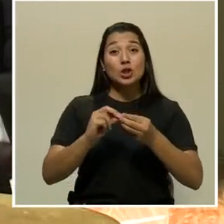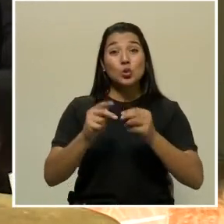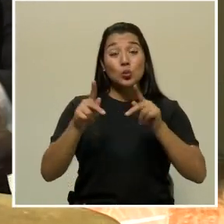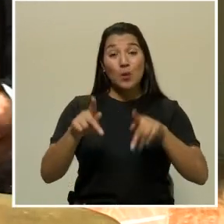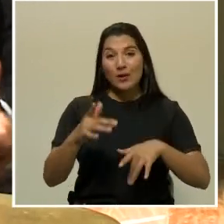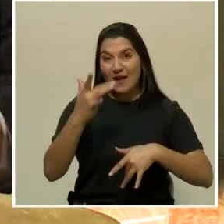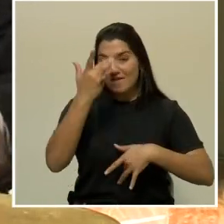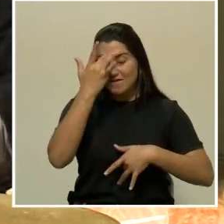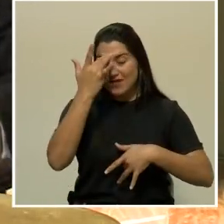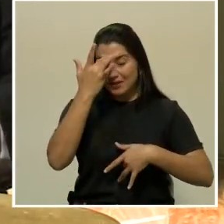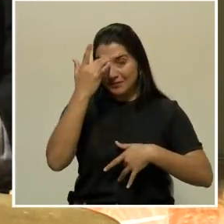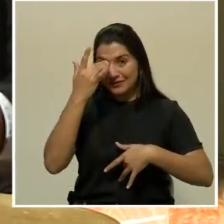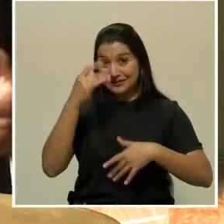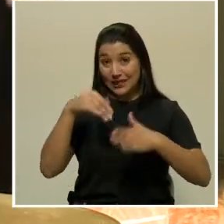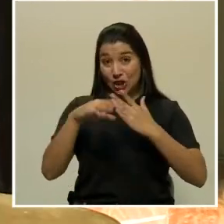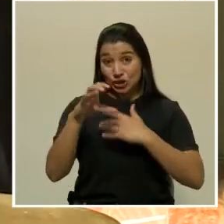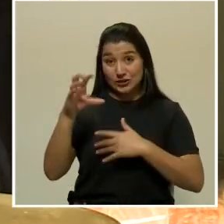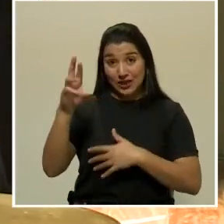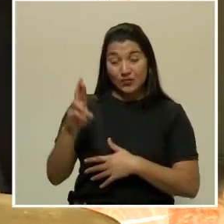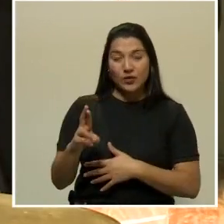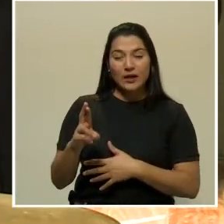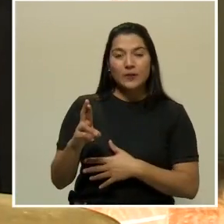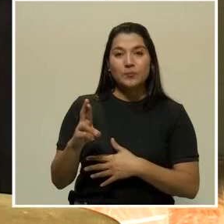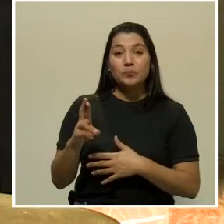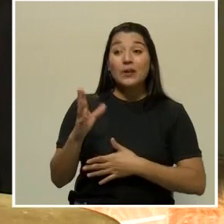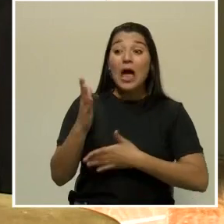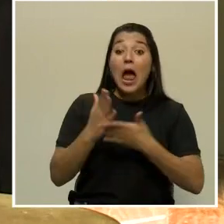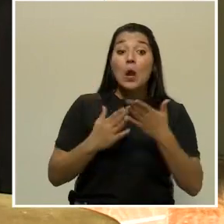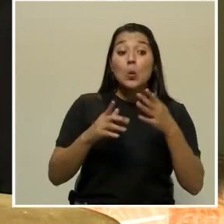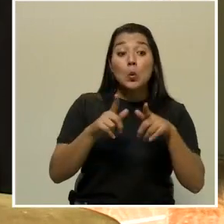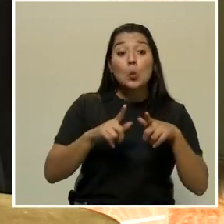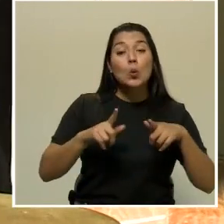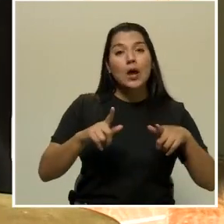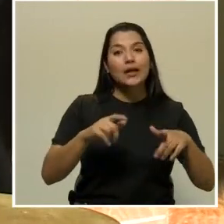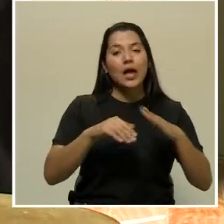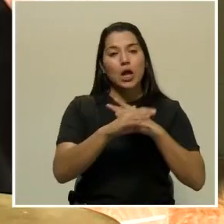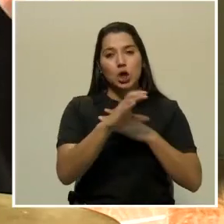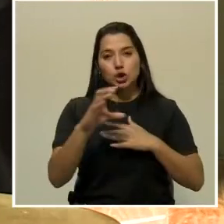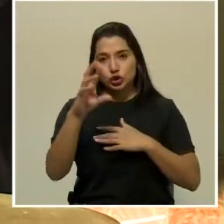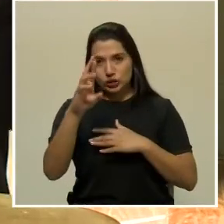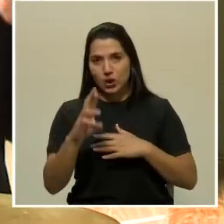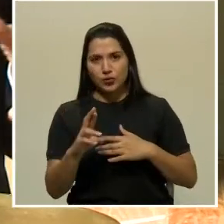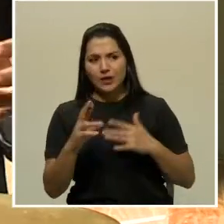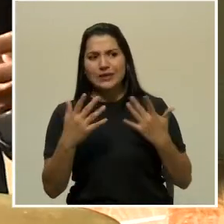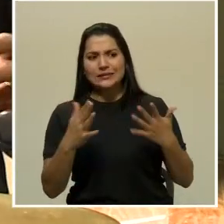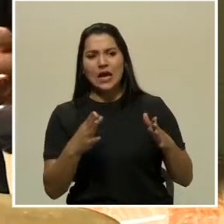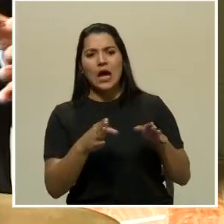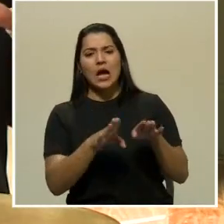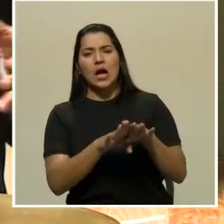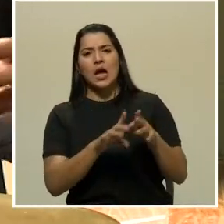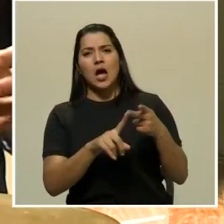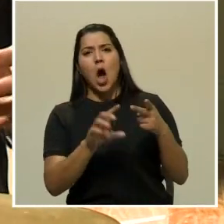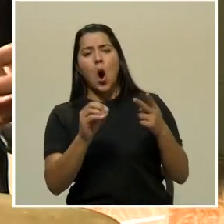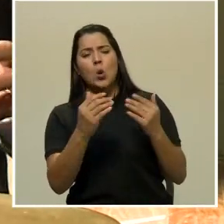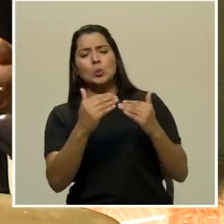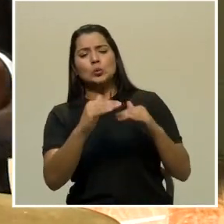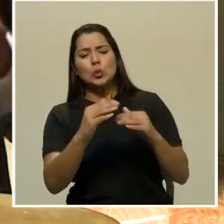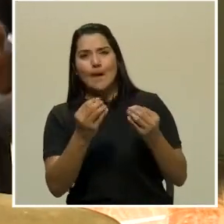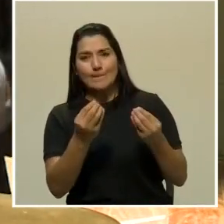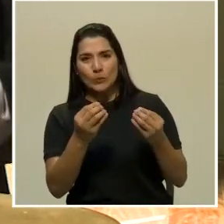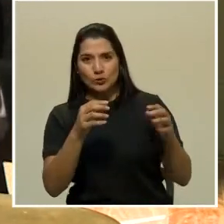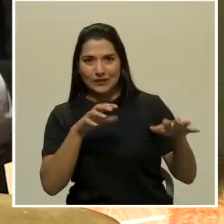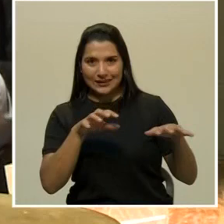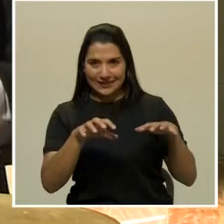nunca. En algunos lugares del país se está cerrando y restringiendo muchísimo la